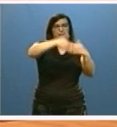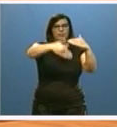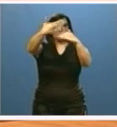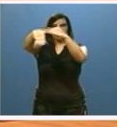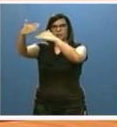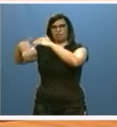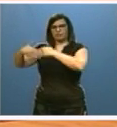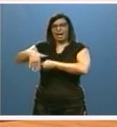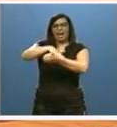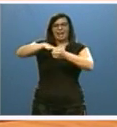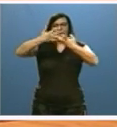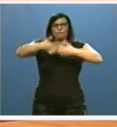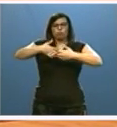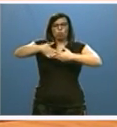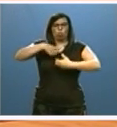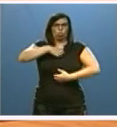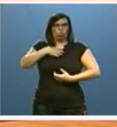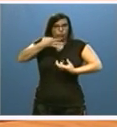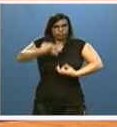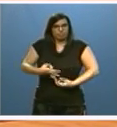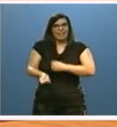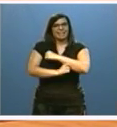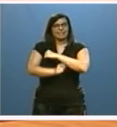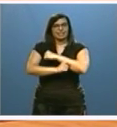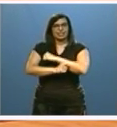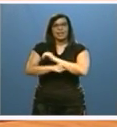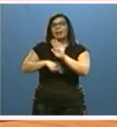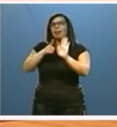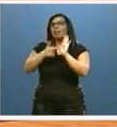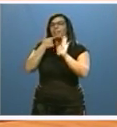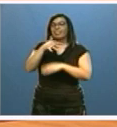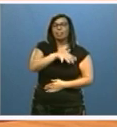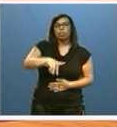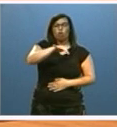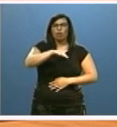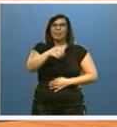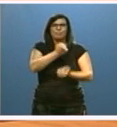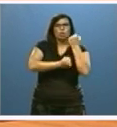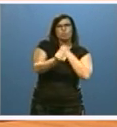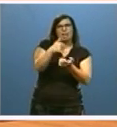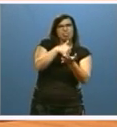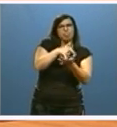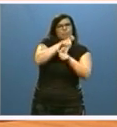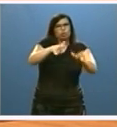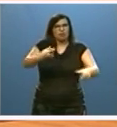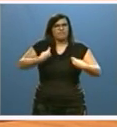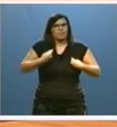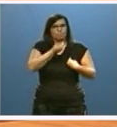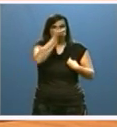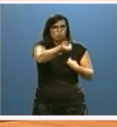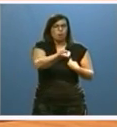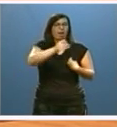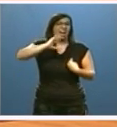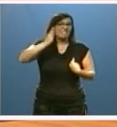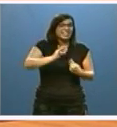funcionales estratégicas, que la ley define como aquellas zonas de menor dinamismo económico y demográfico o afectadas por